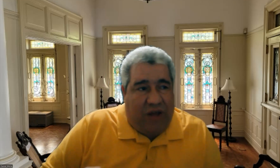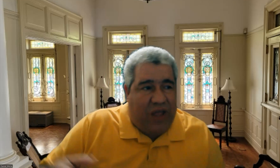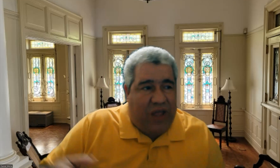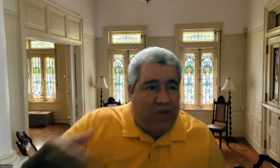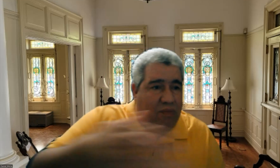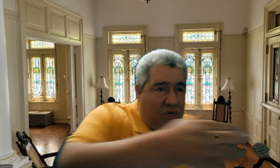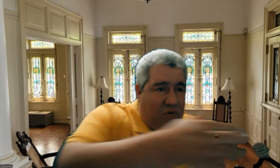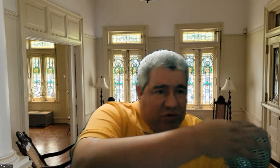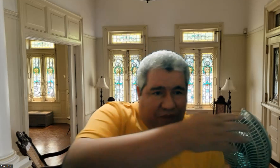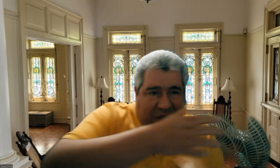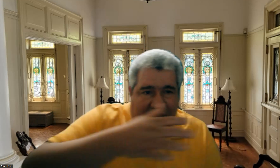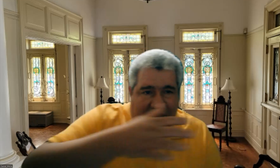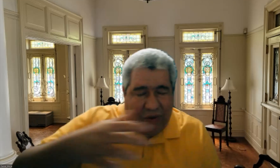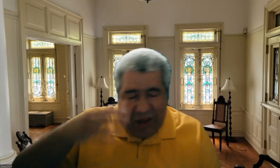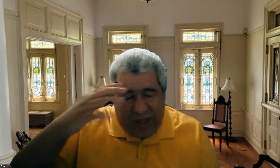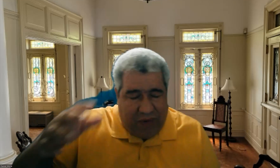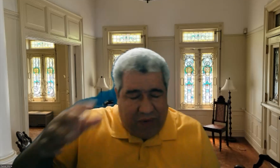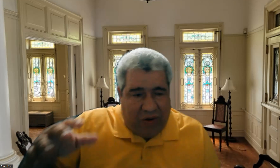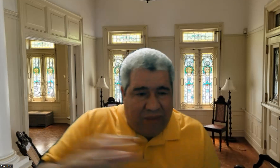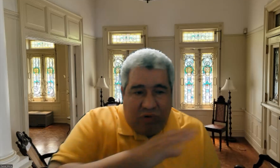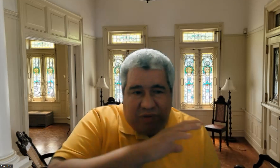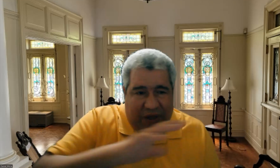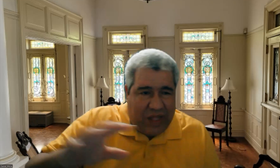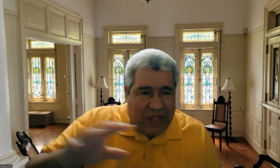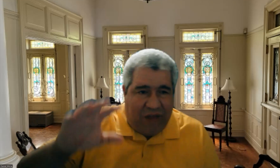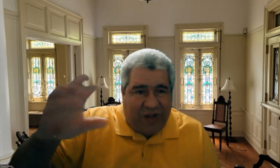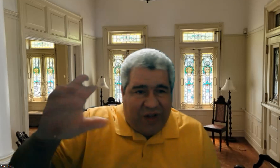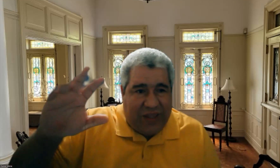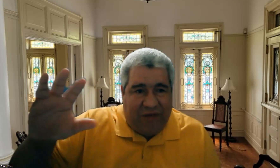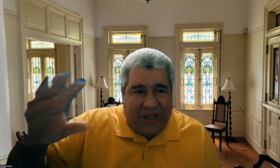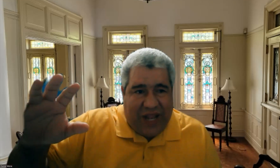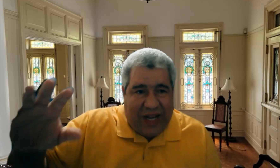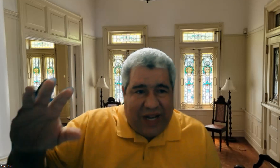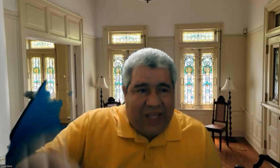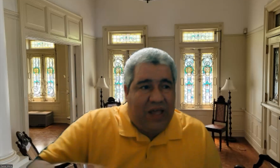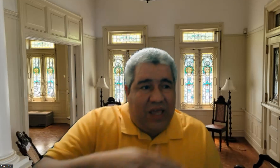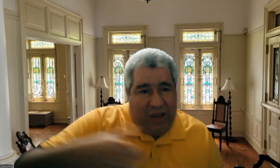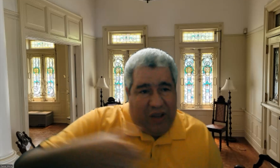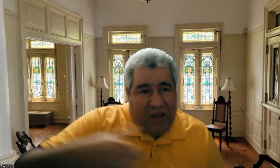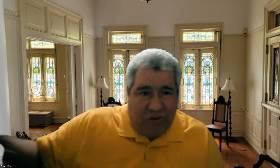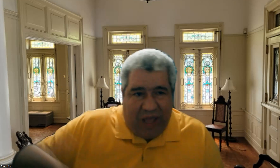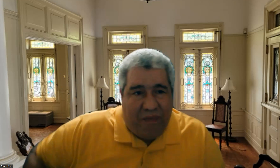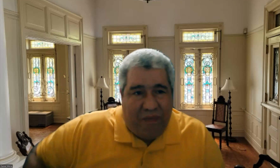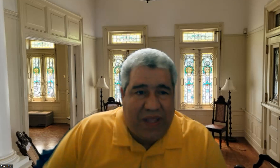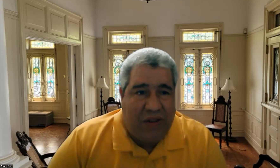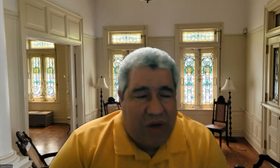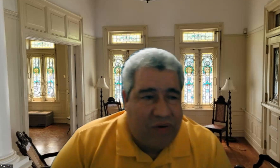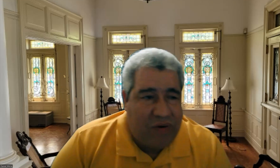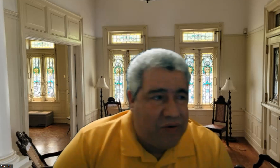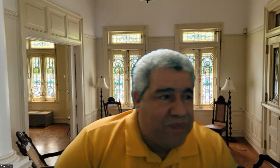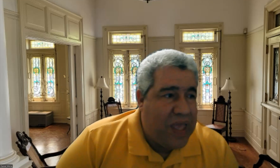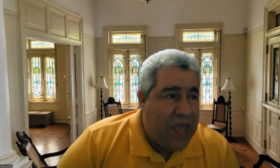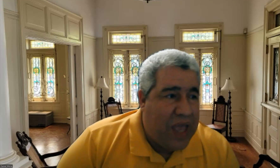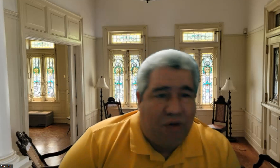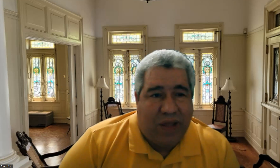fotografías donde muchos pacientes hay una que ahora recuerdo que hay muchos pacientes al frente de la clínica y los doctores acompañando a